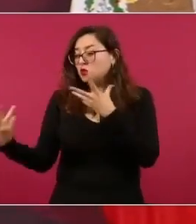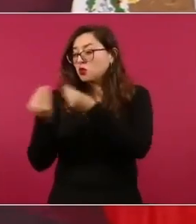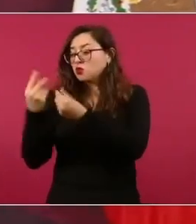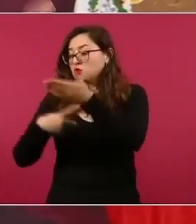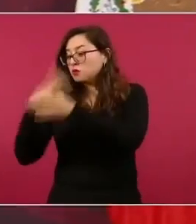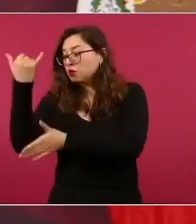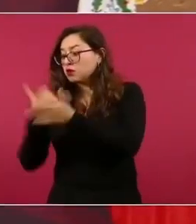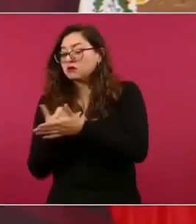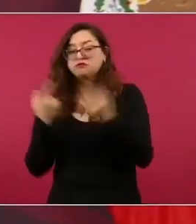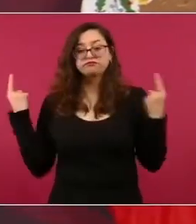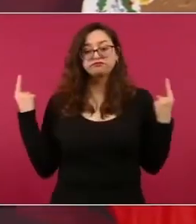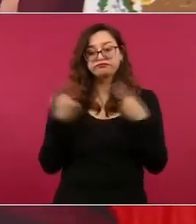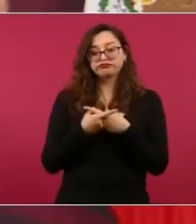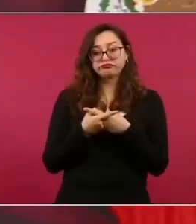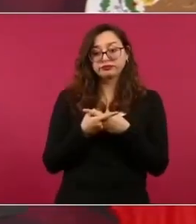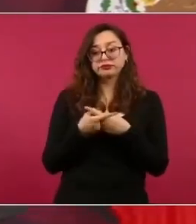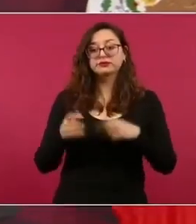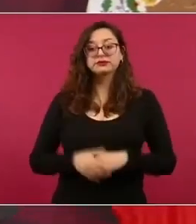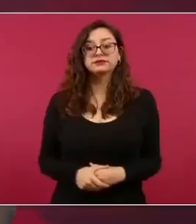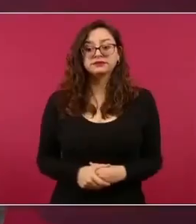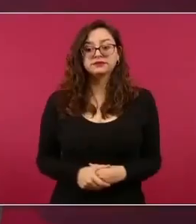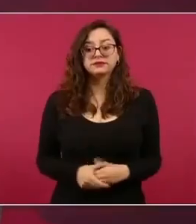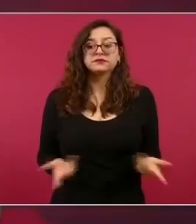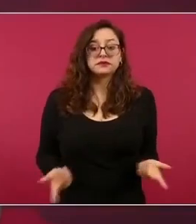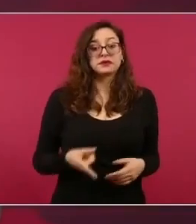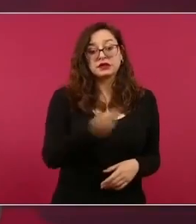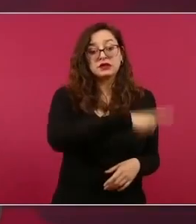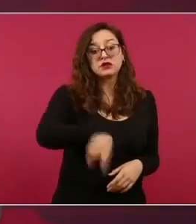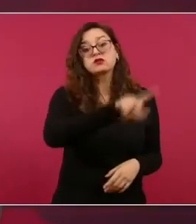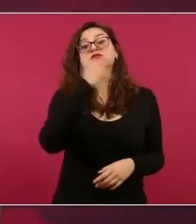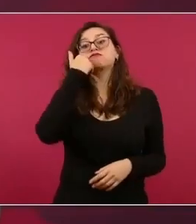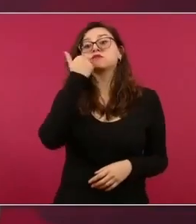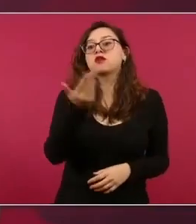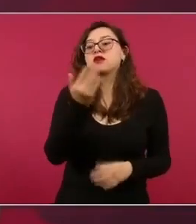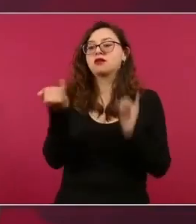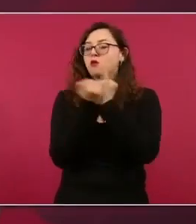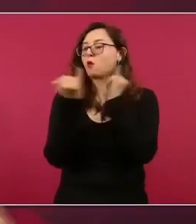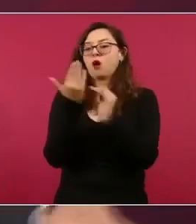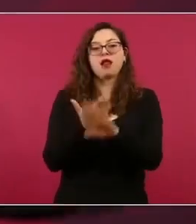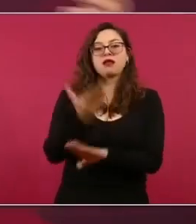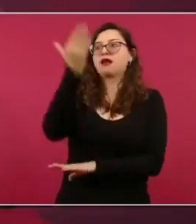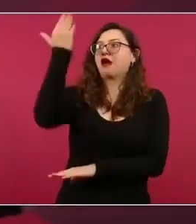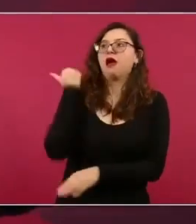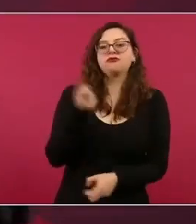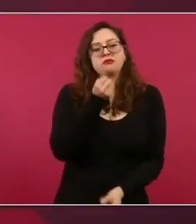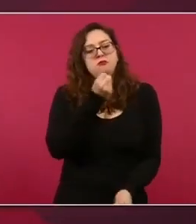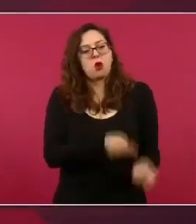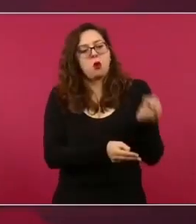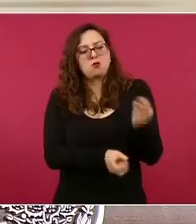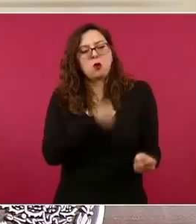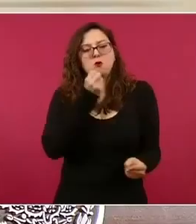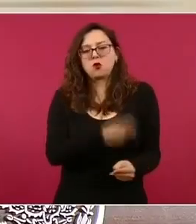Ellos quieren regresar por sus fueros, quieren que regrese